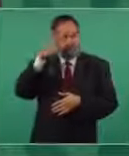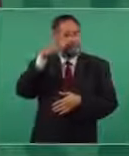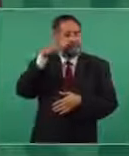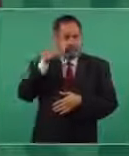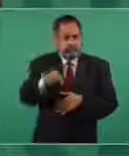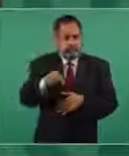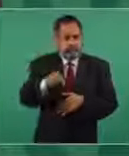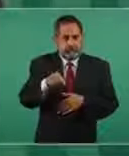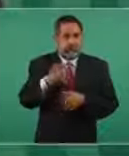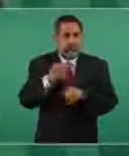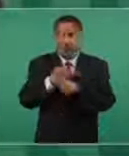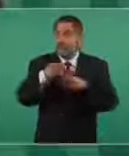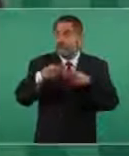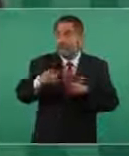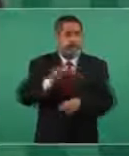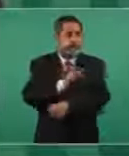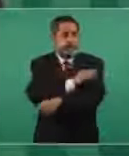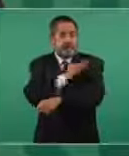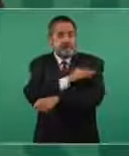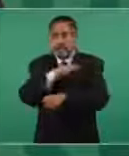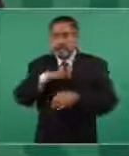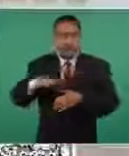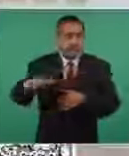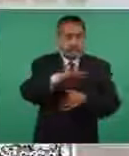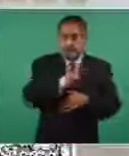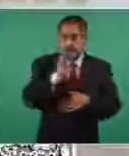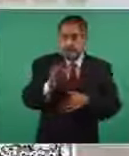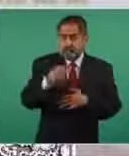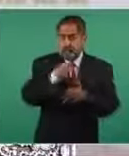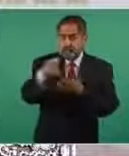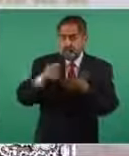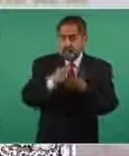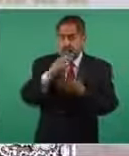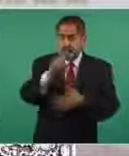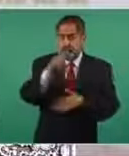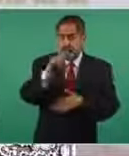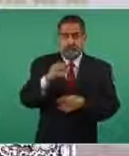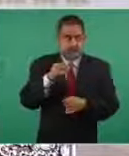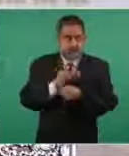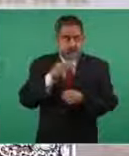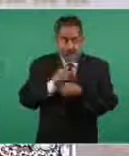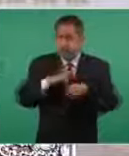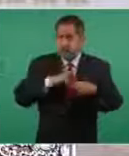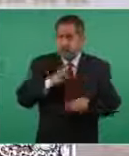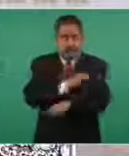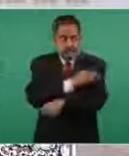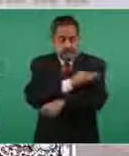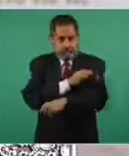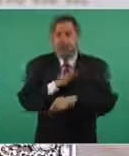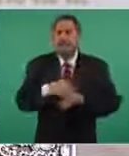Estamos vacunando. Así es. Es correcto. de Cedros.